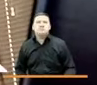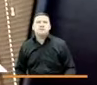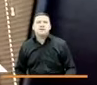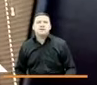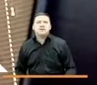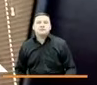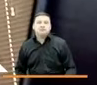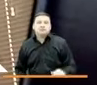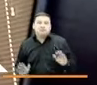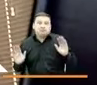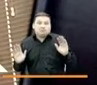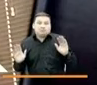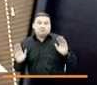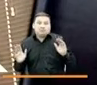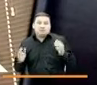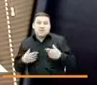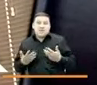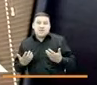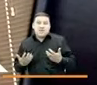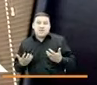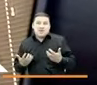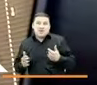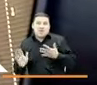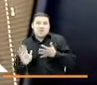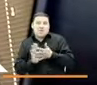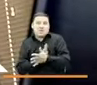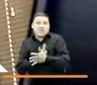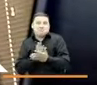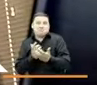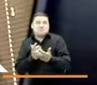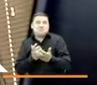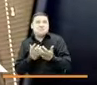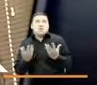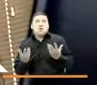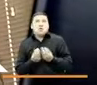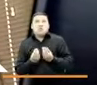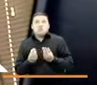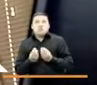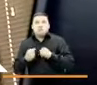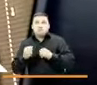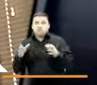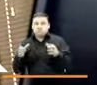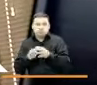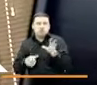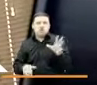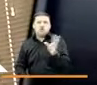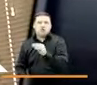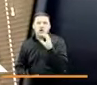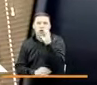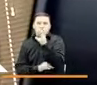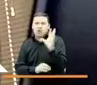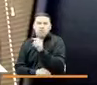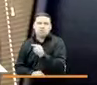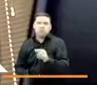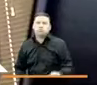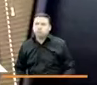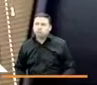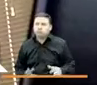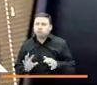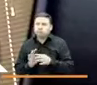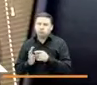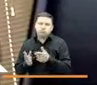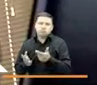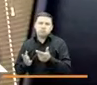Pues nada, quisiera como contarles que el equipo de unidades móviles está en todo el país, equipos